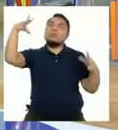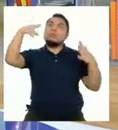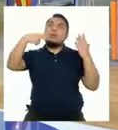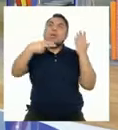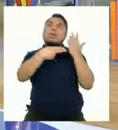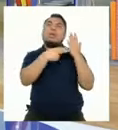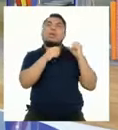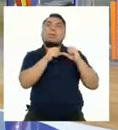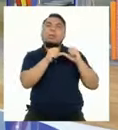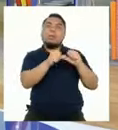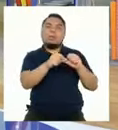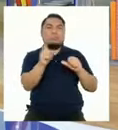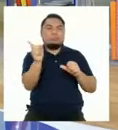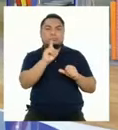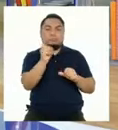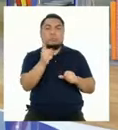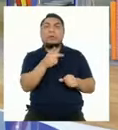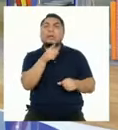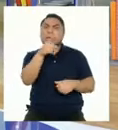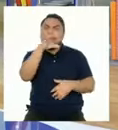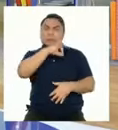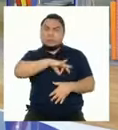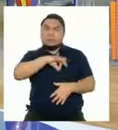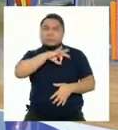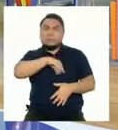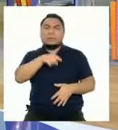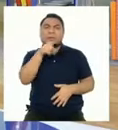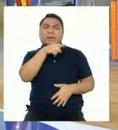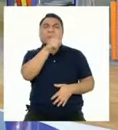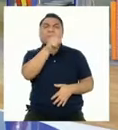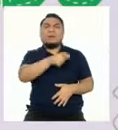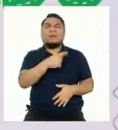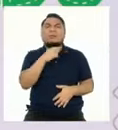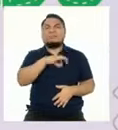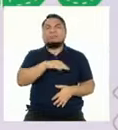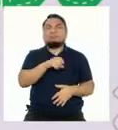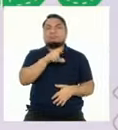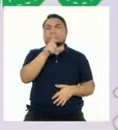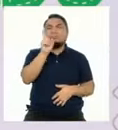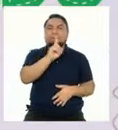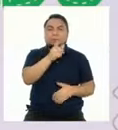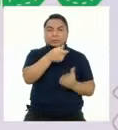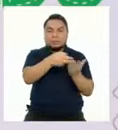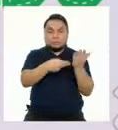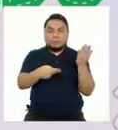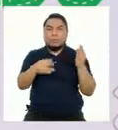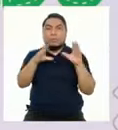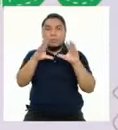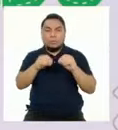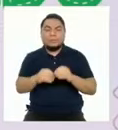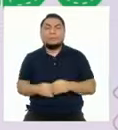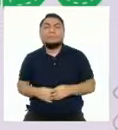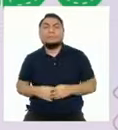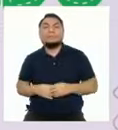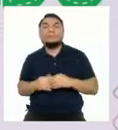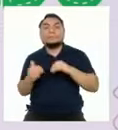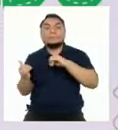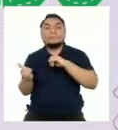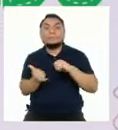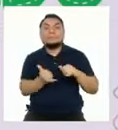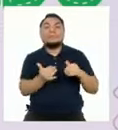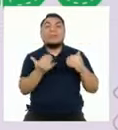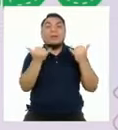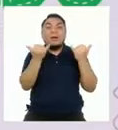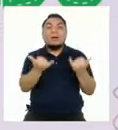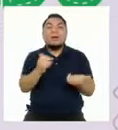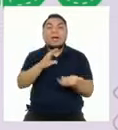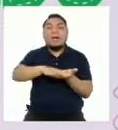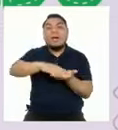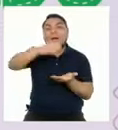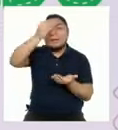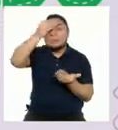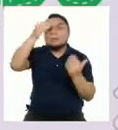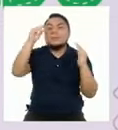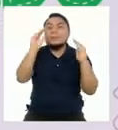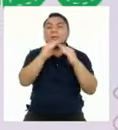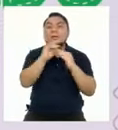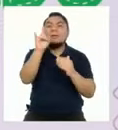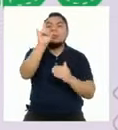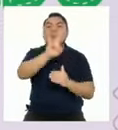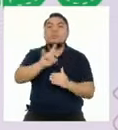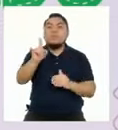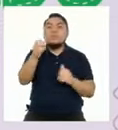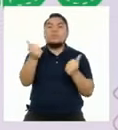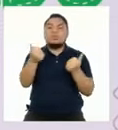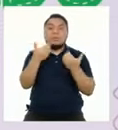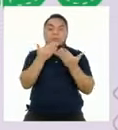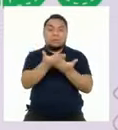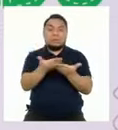eléctrica mal usada puede ser aprovechada por alguien más. Hoy en Aprendo en Casa conoceremos más sobre